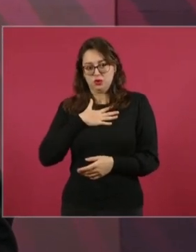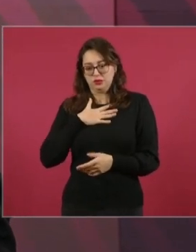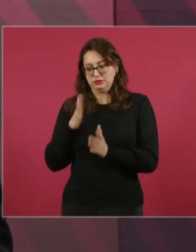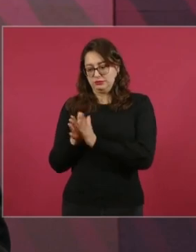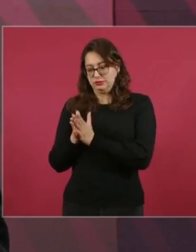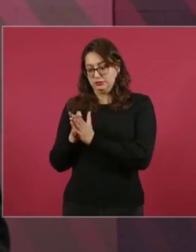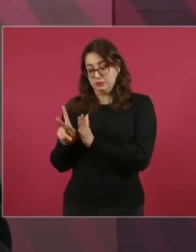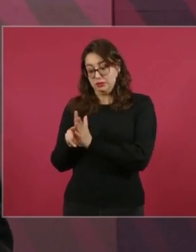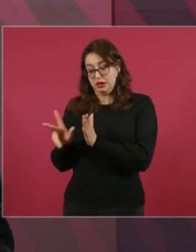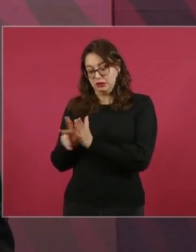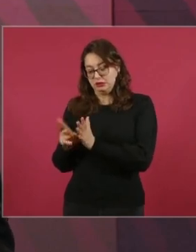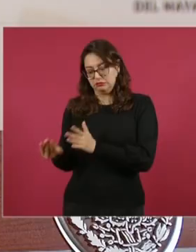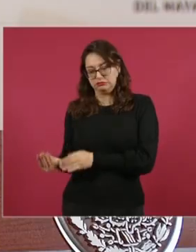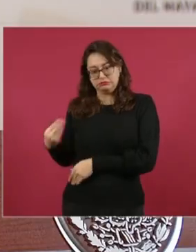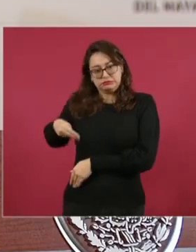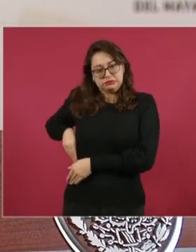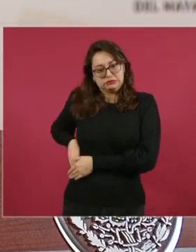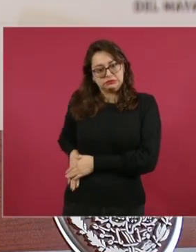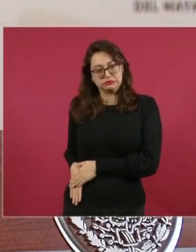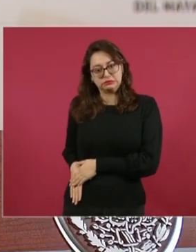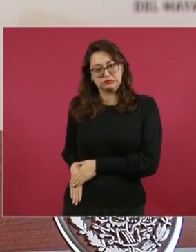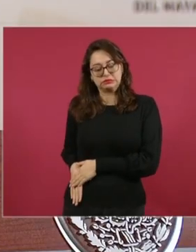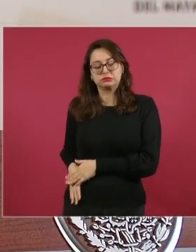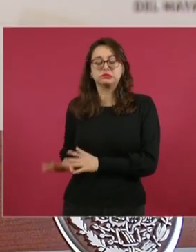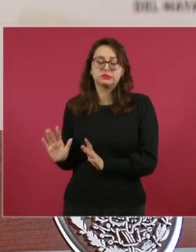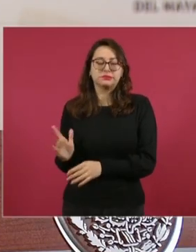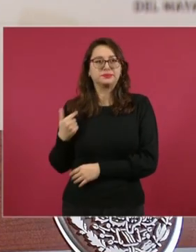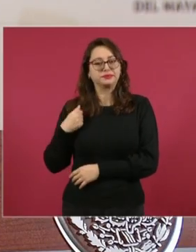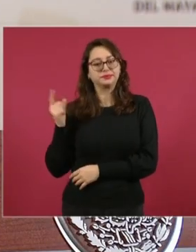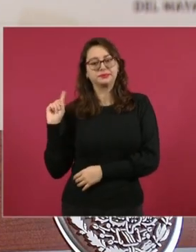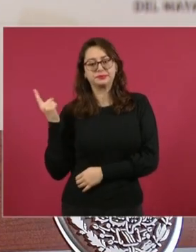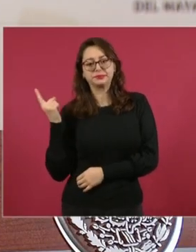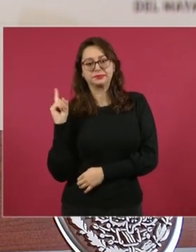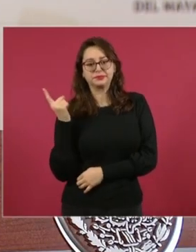de que si me decía algo.